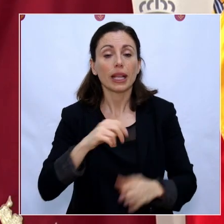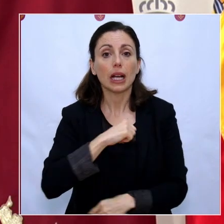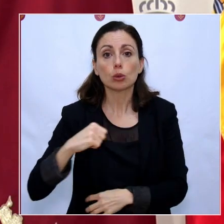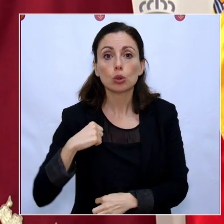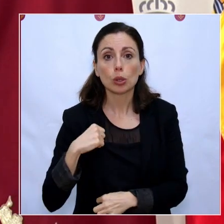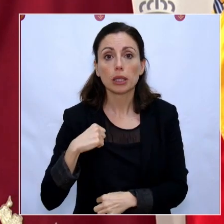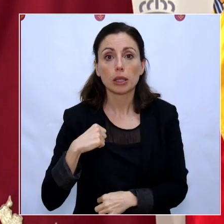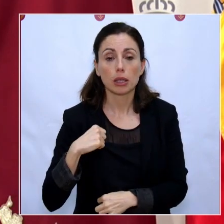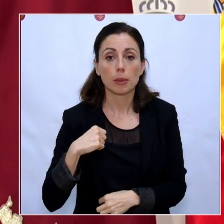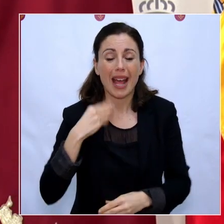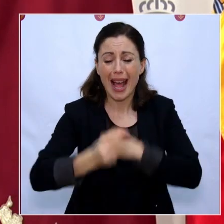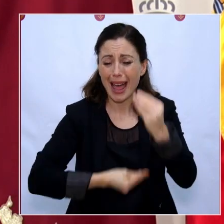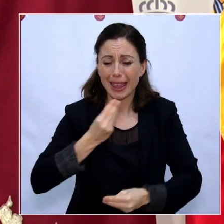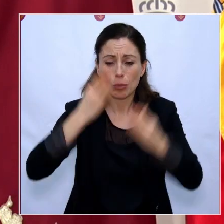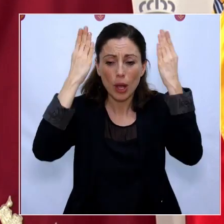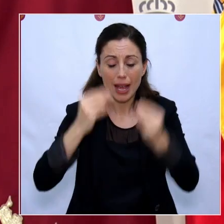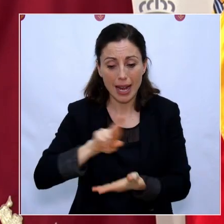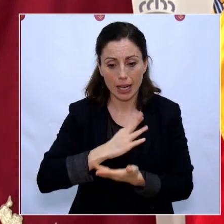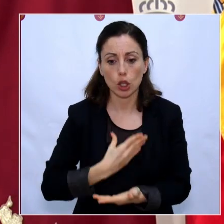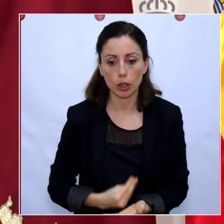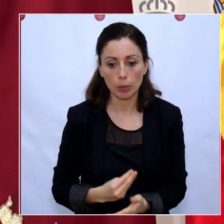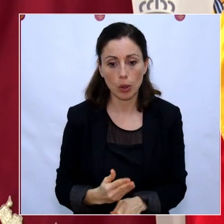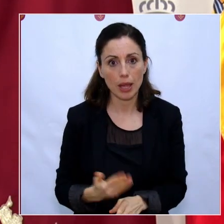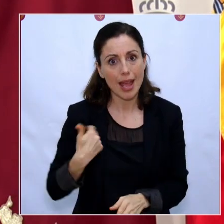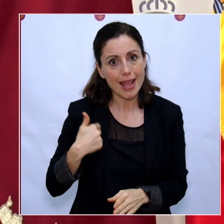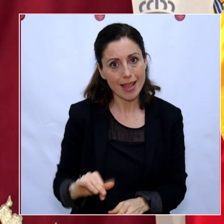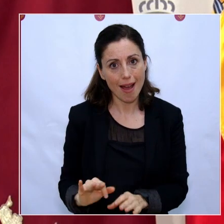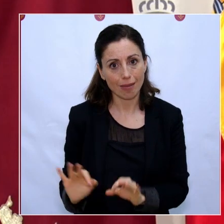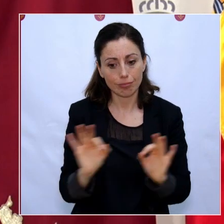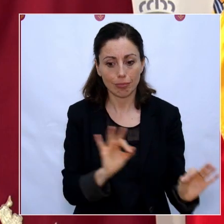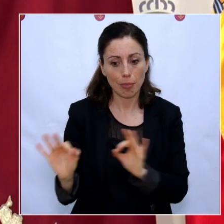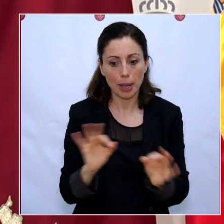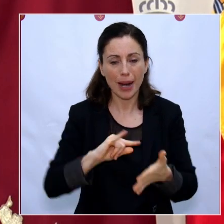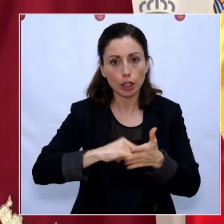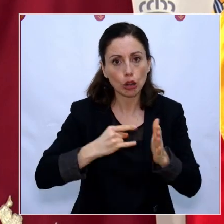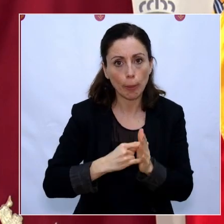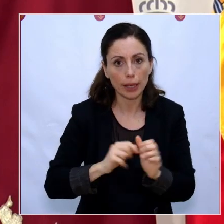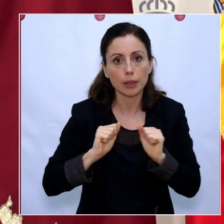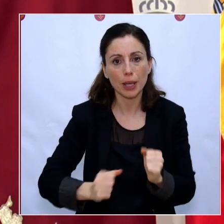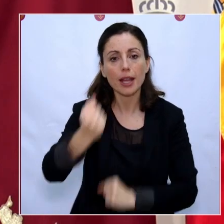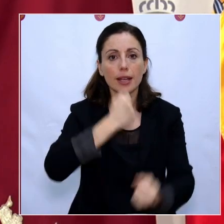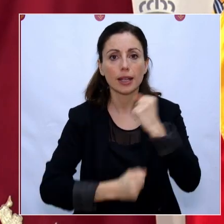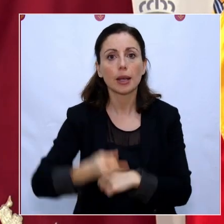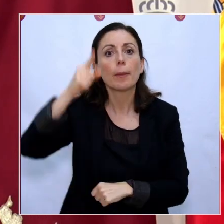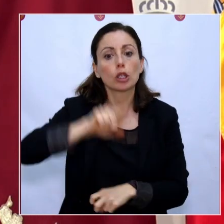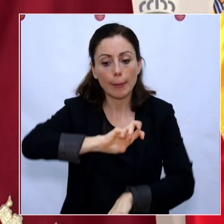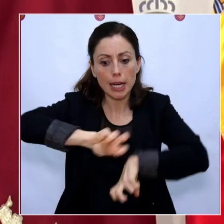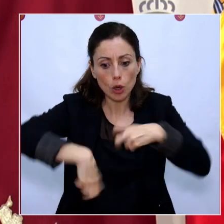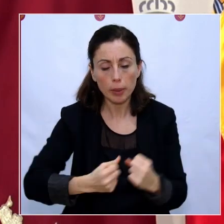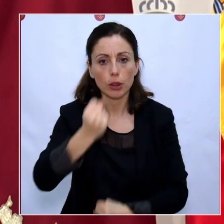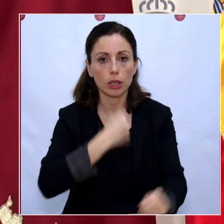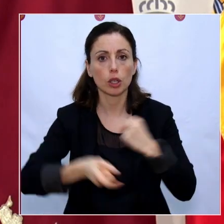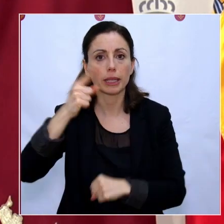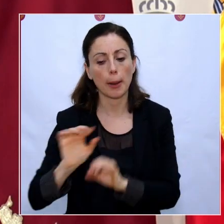comunidades autónomas haremos mucho. Y, de hecho, en región de Murcia ya estamos preparando un plan, un plan de contingencia económica, pero también un plan de recuperación económica.